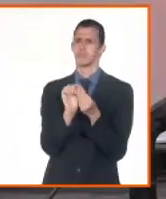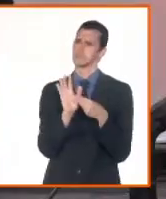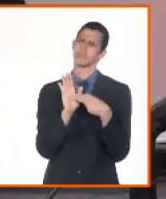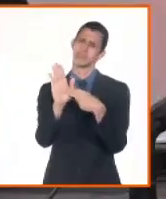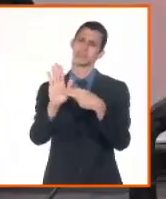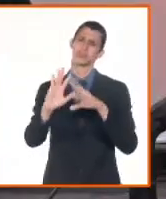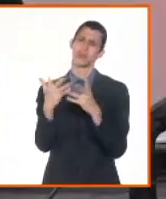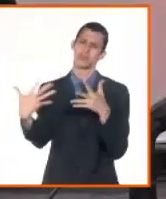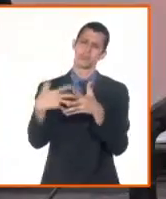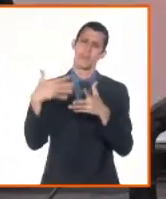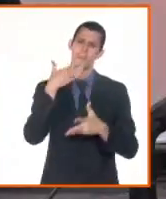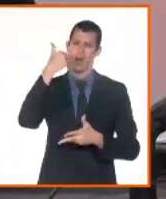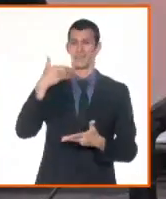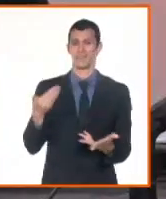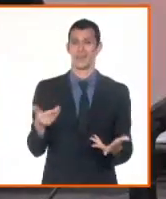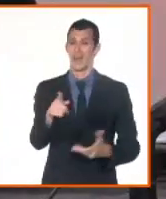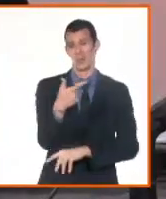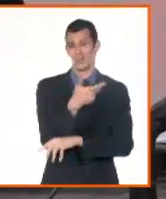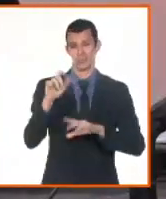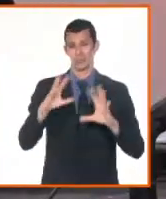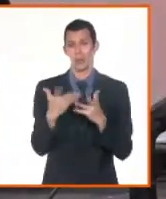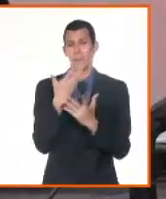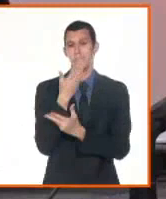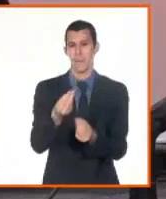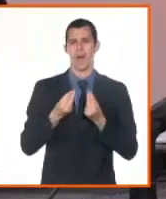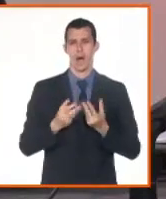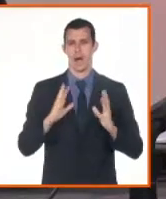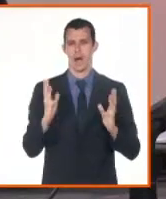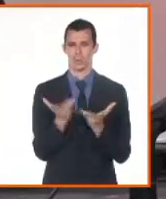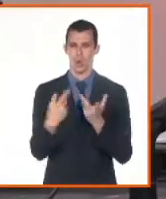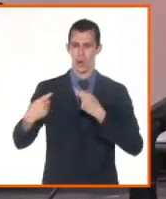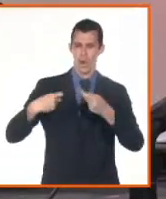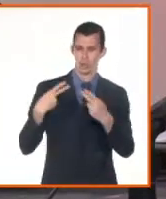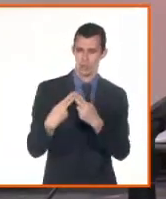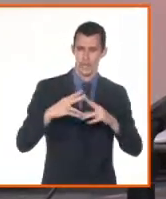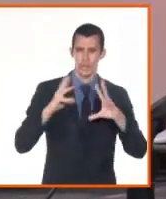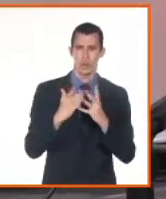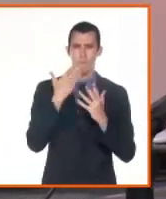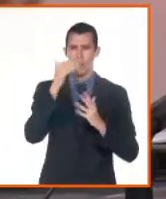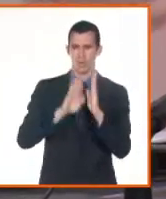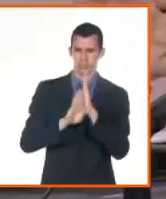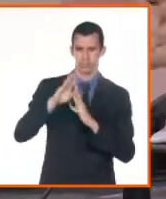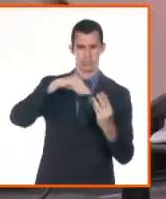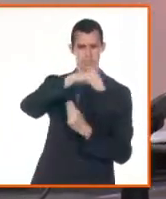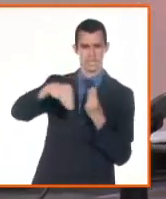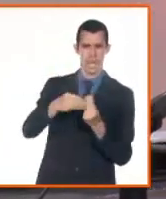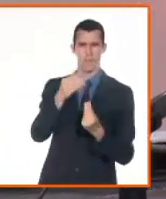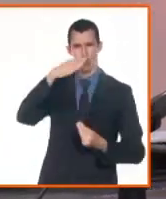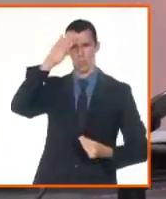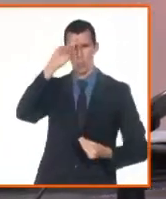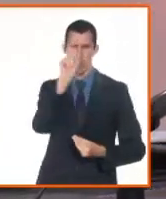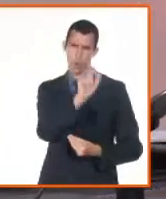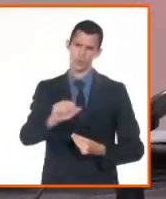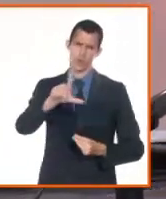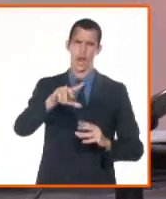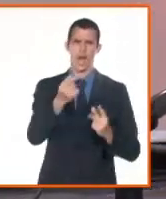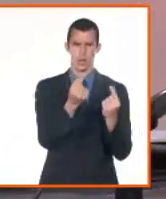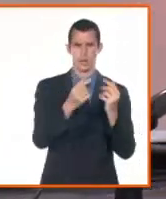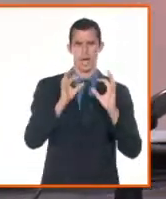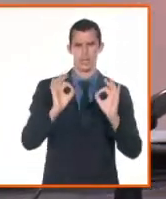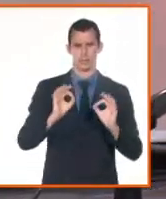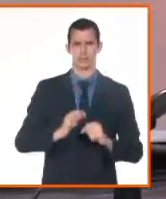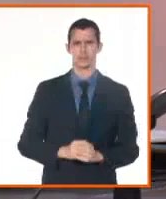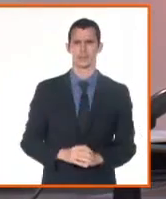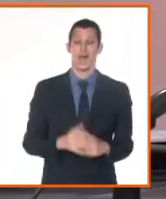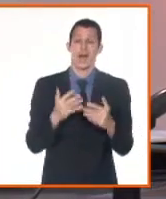sin duda importantísimo en la consolidación de esta transformación económica también del país. Seguro que quizás mañana también tendremos